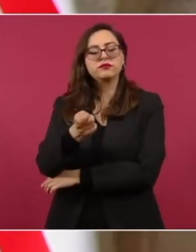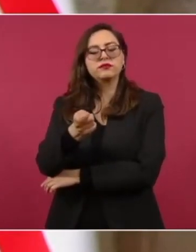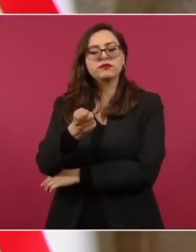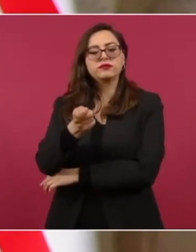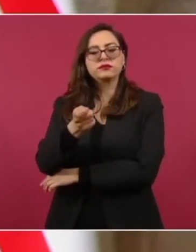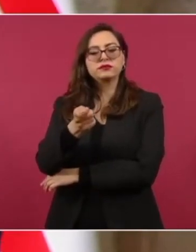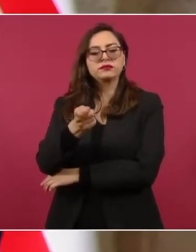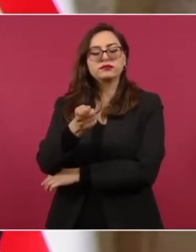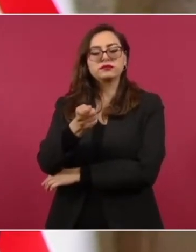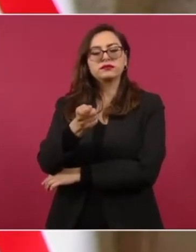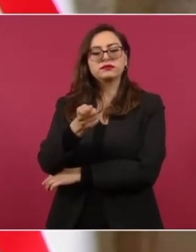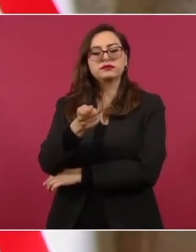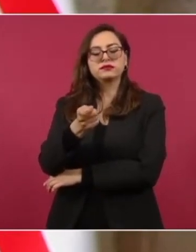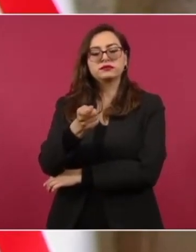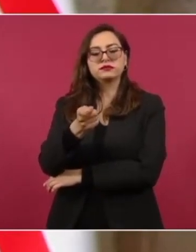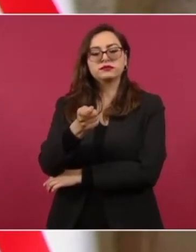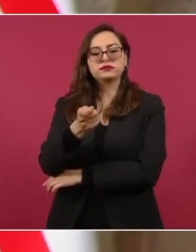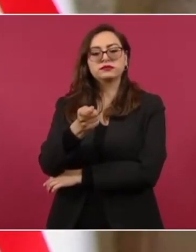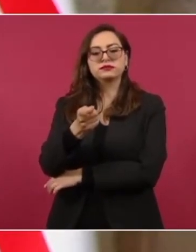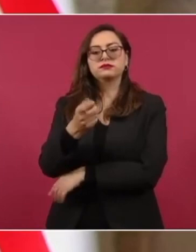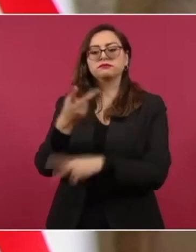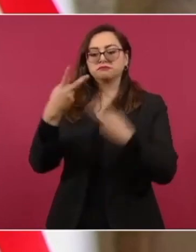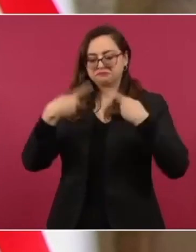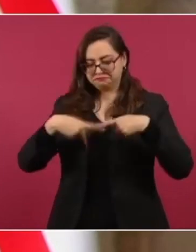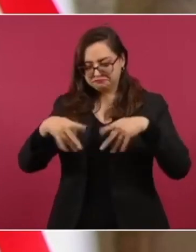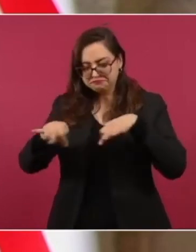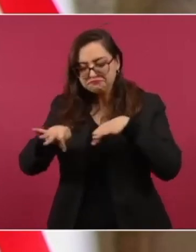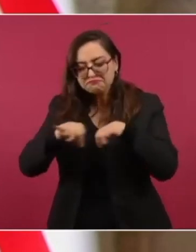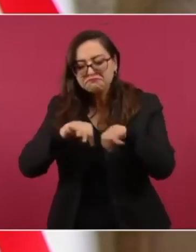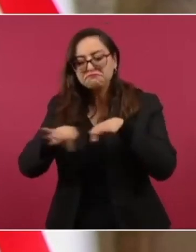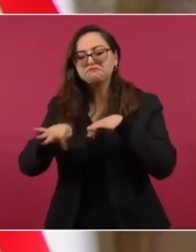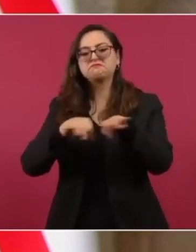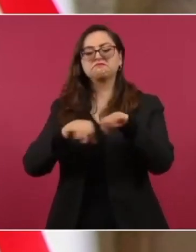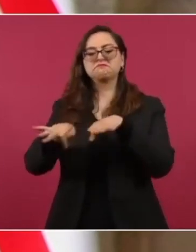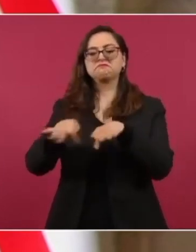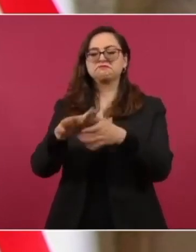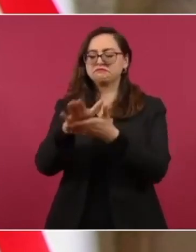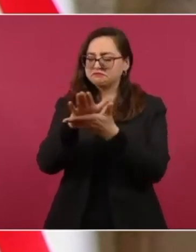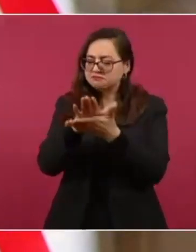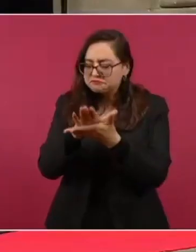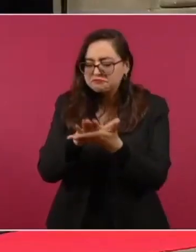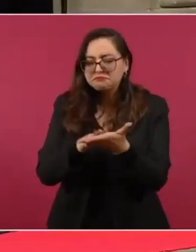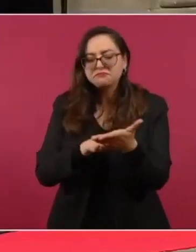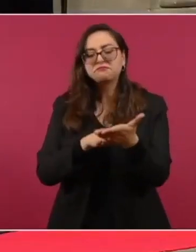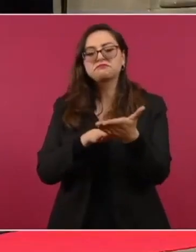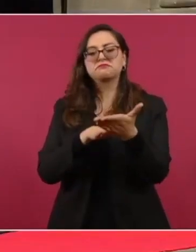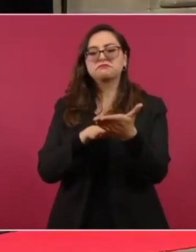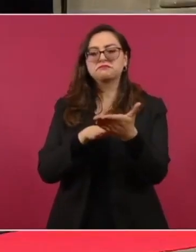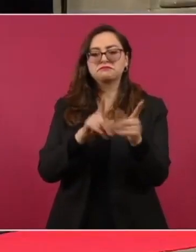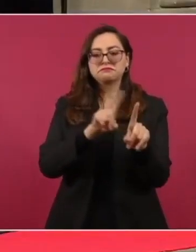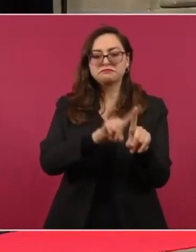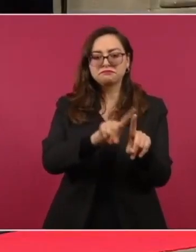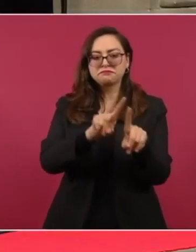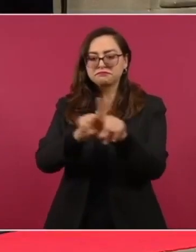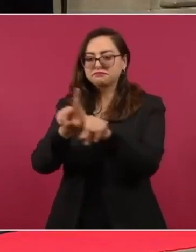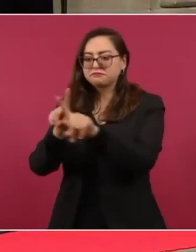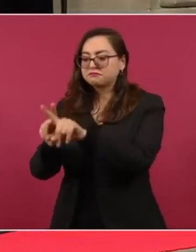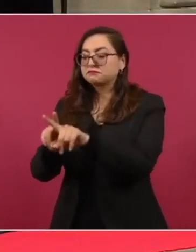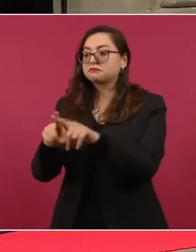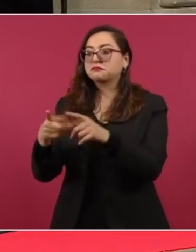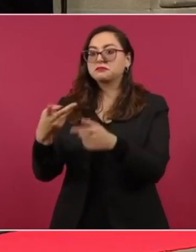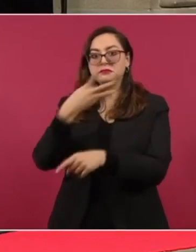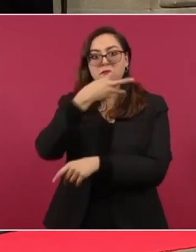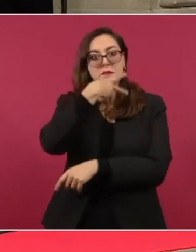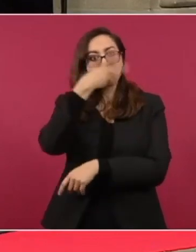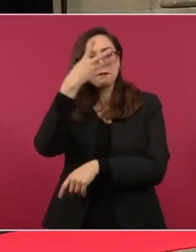jornaleros, obreros. Este programa ya